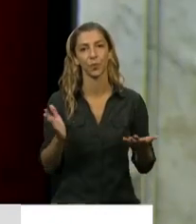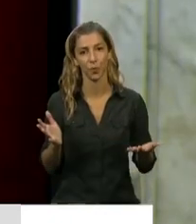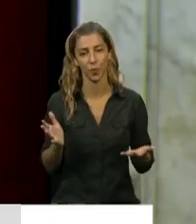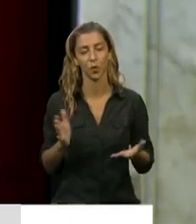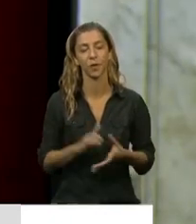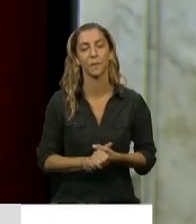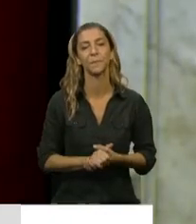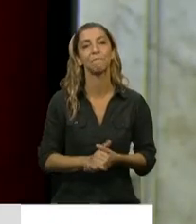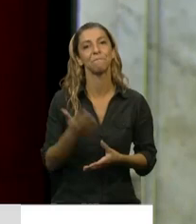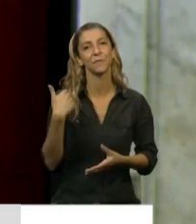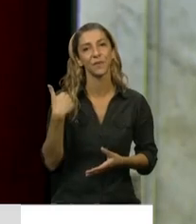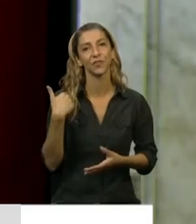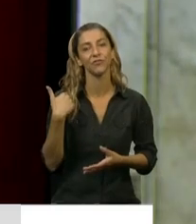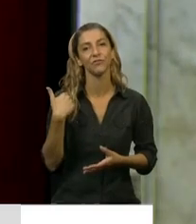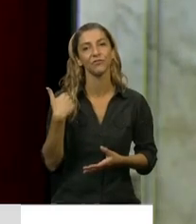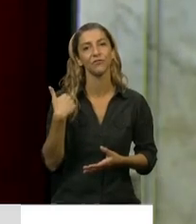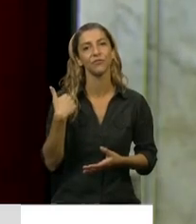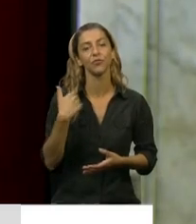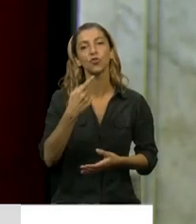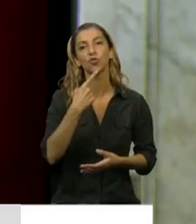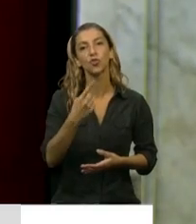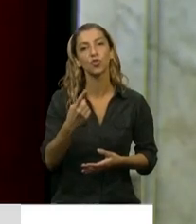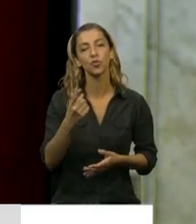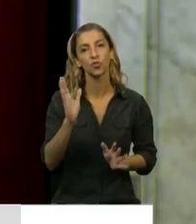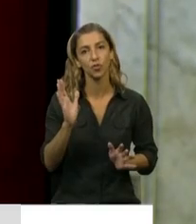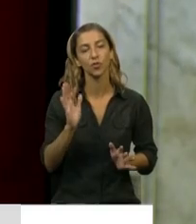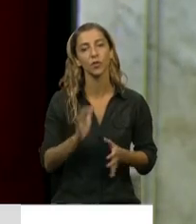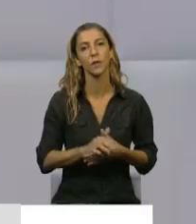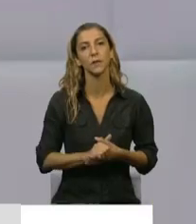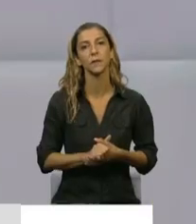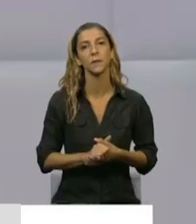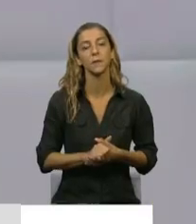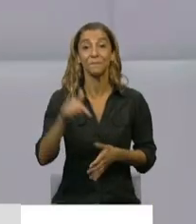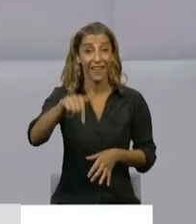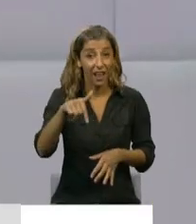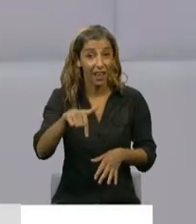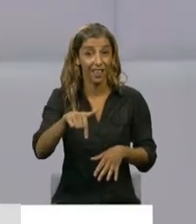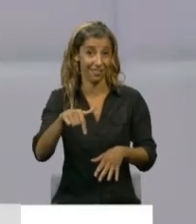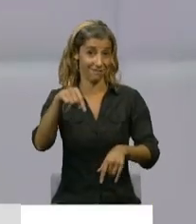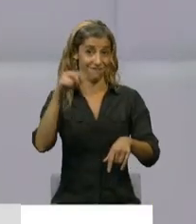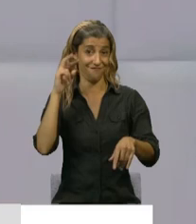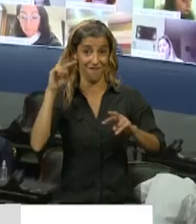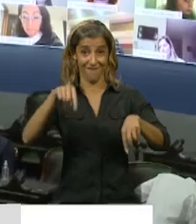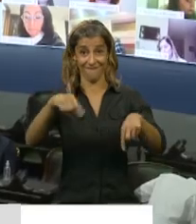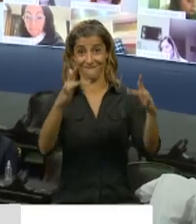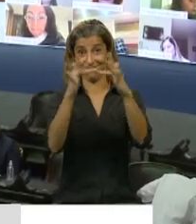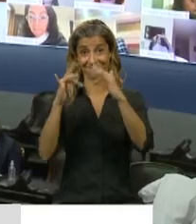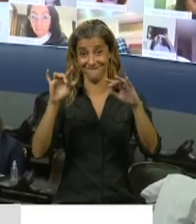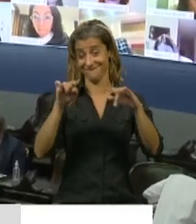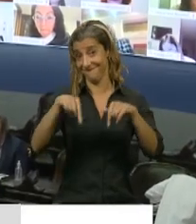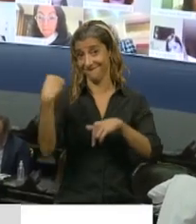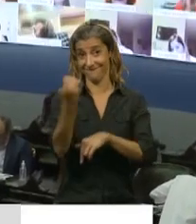Decía que creo que esto es el resultado de un esfuerzo compartido,